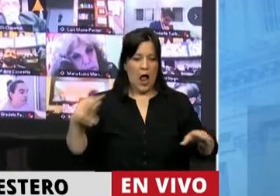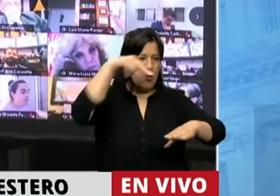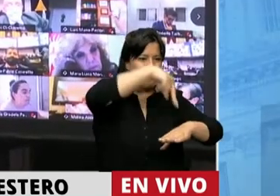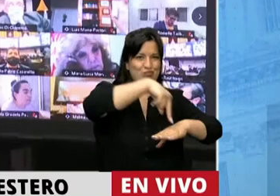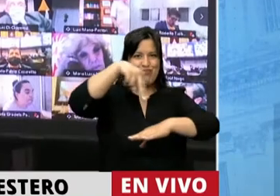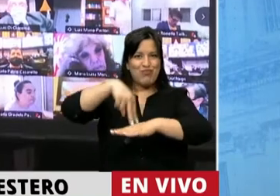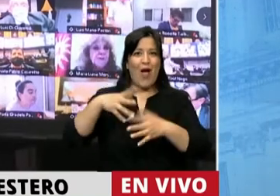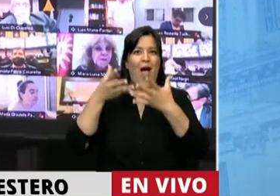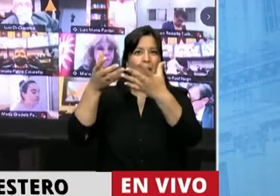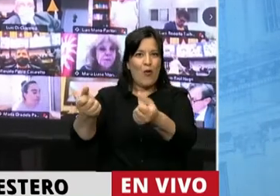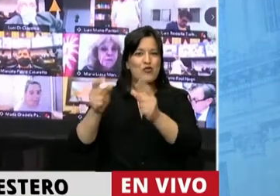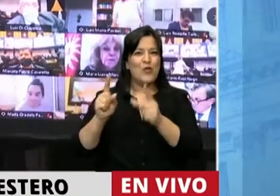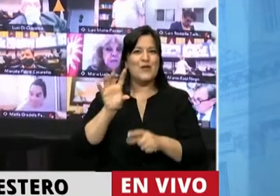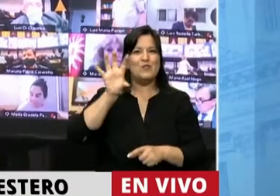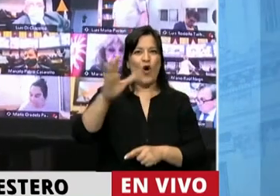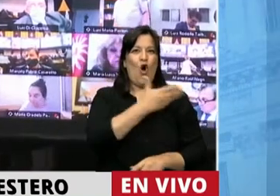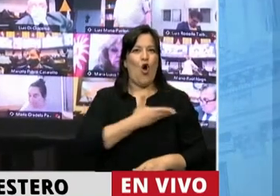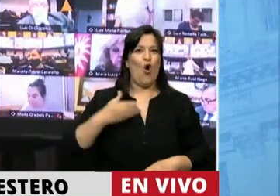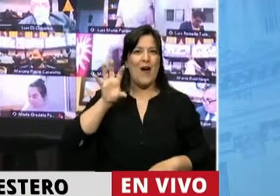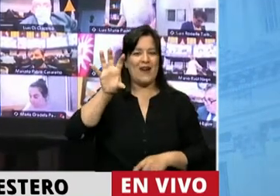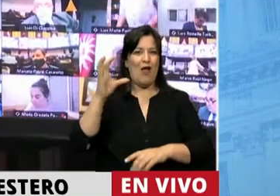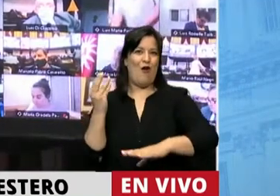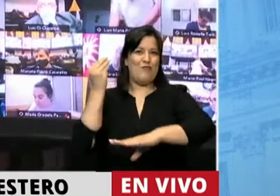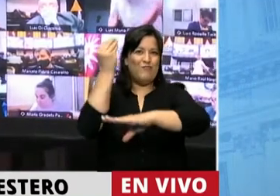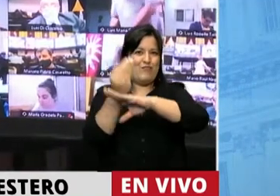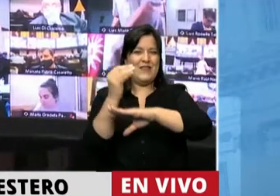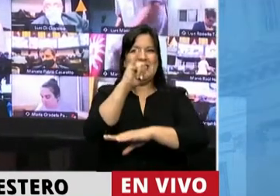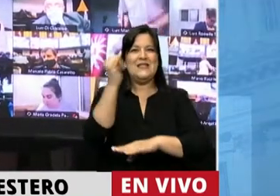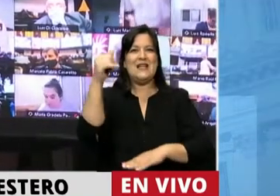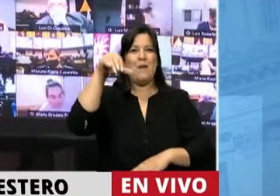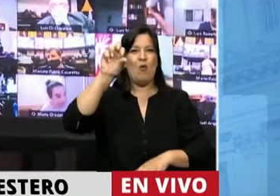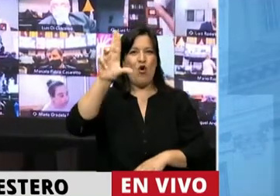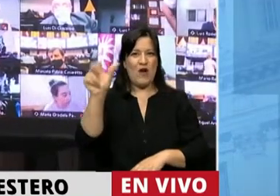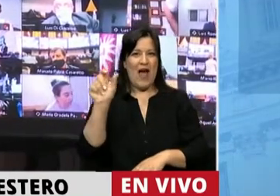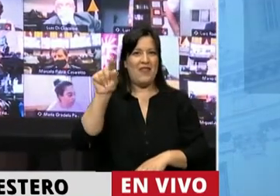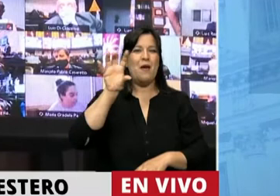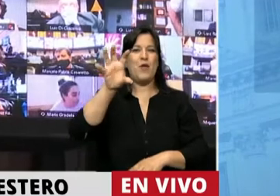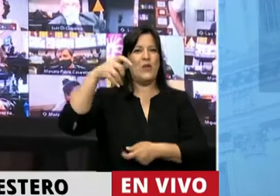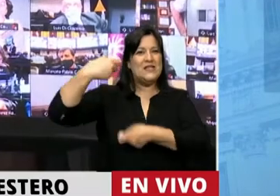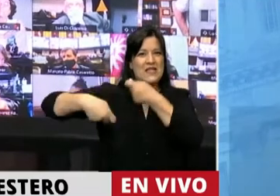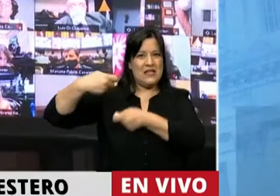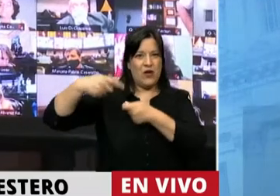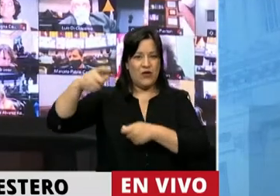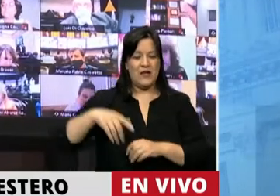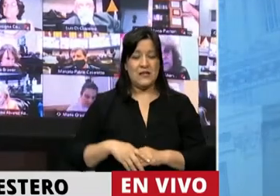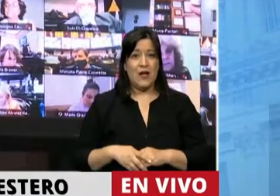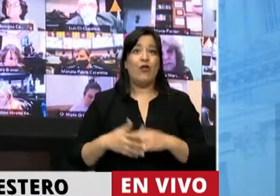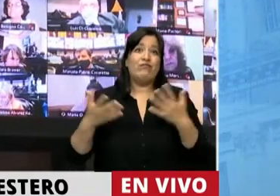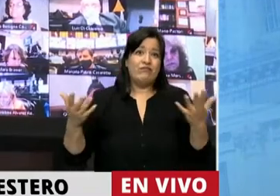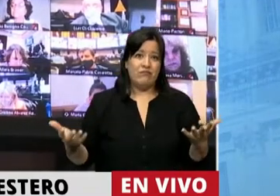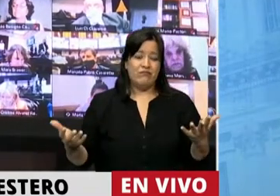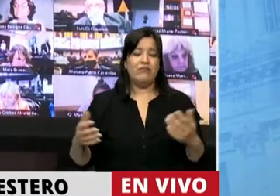acompañando al gobernador que asumía la gobernación de Santiago del Estero. Mire si no será